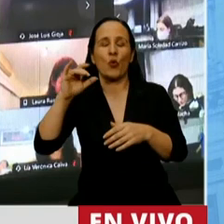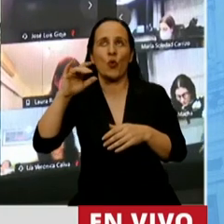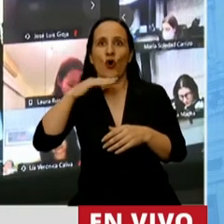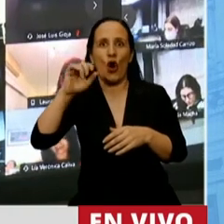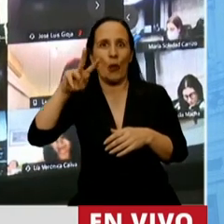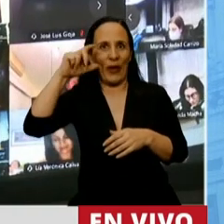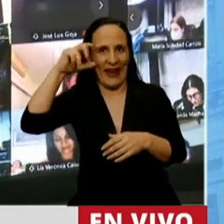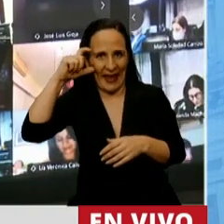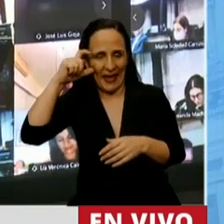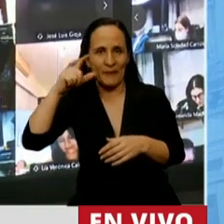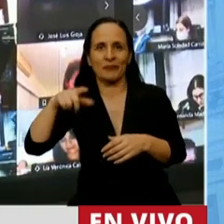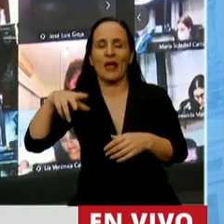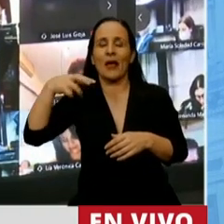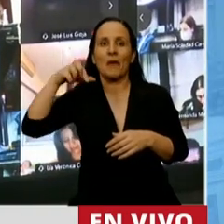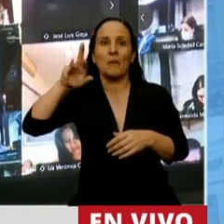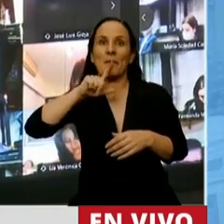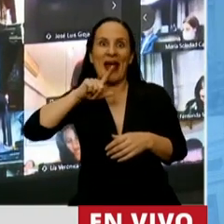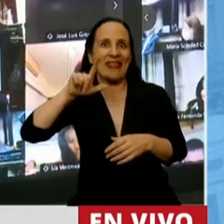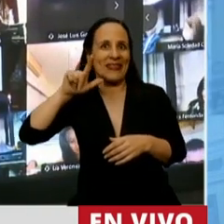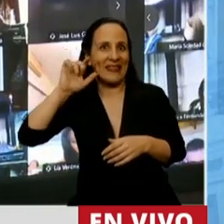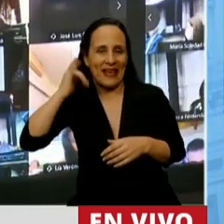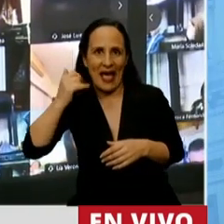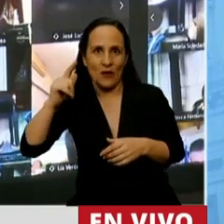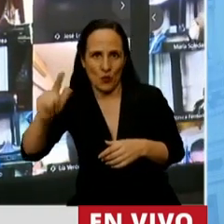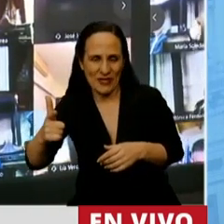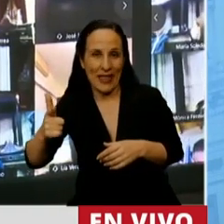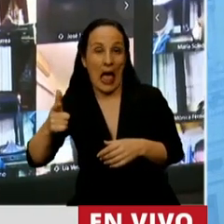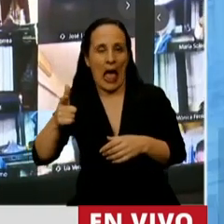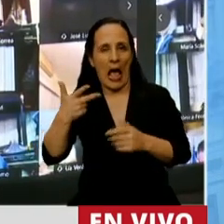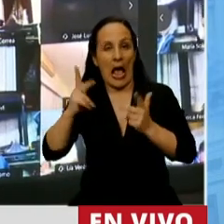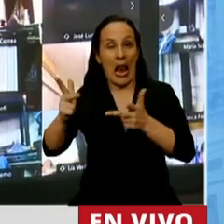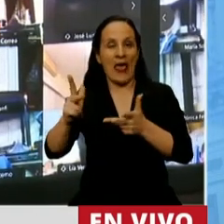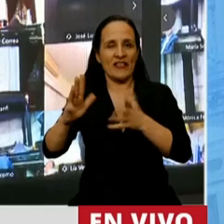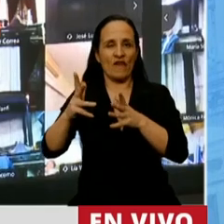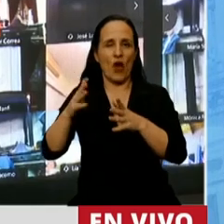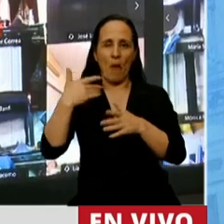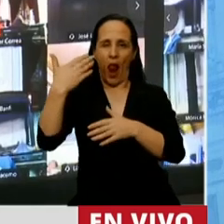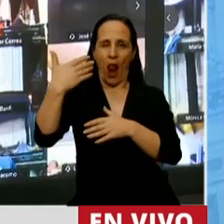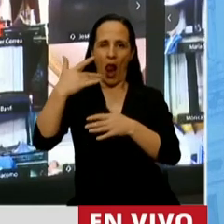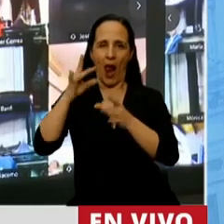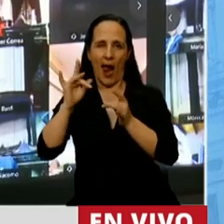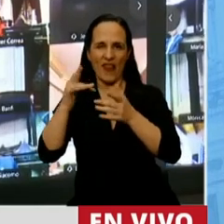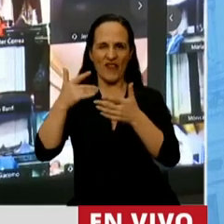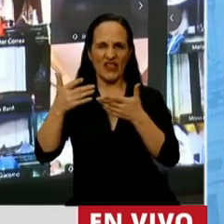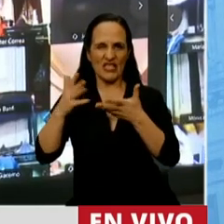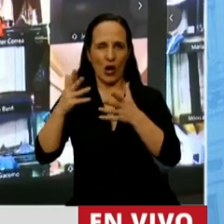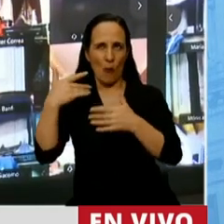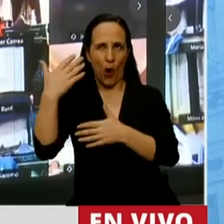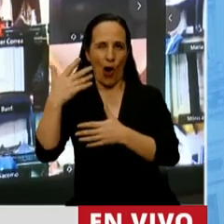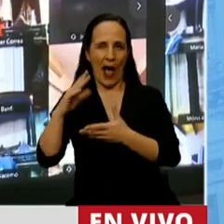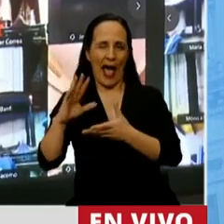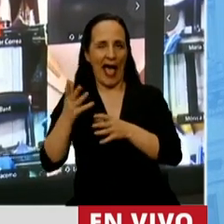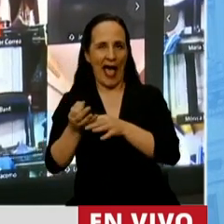que no está Pratt-Gate, que les enseñaba a hablar difícil y les enseñaba cómo tenían que